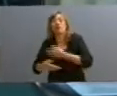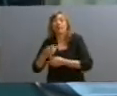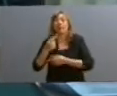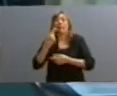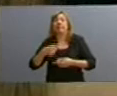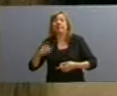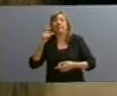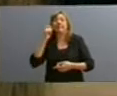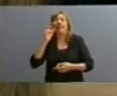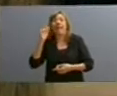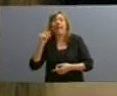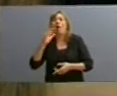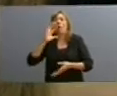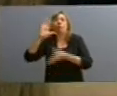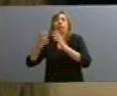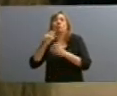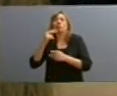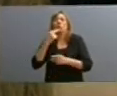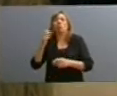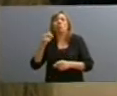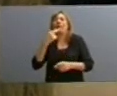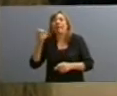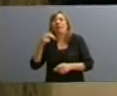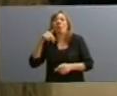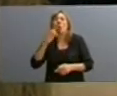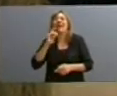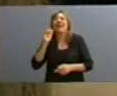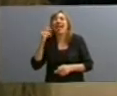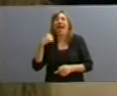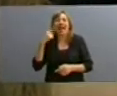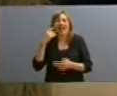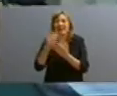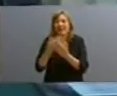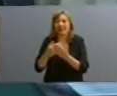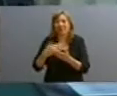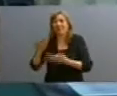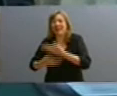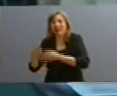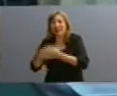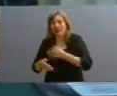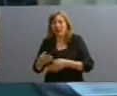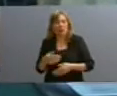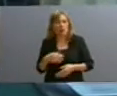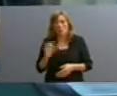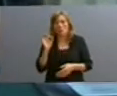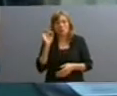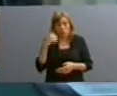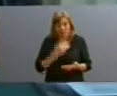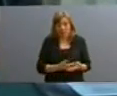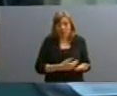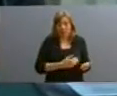o un reactor nuclear o no sé qué cosas. Yo acá tengo los datos que las únicas negociaciones